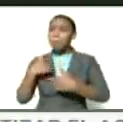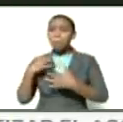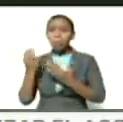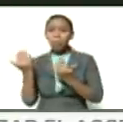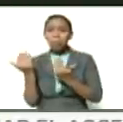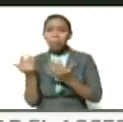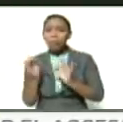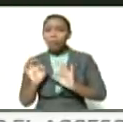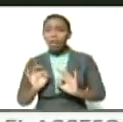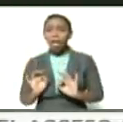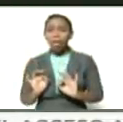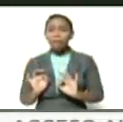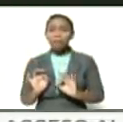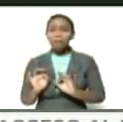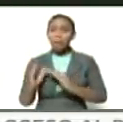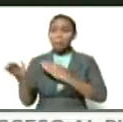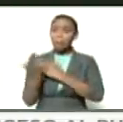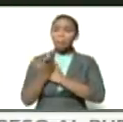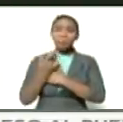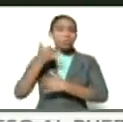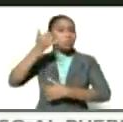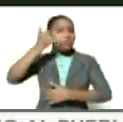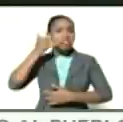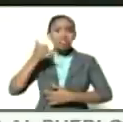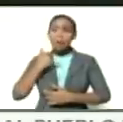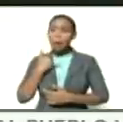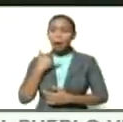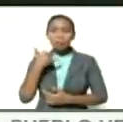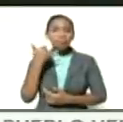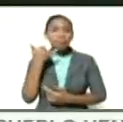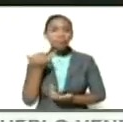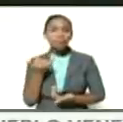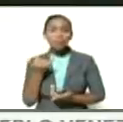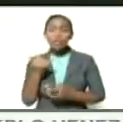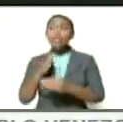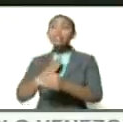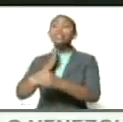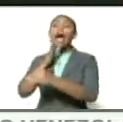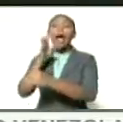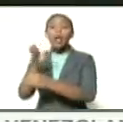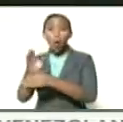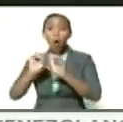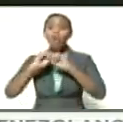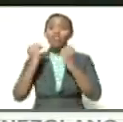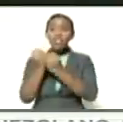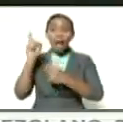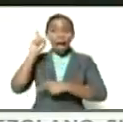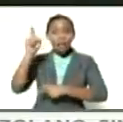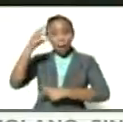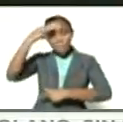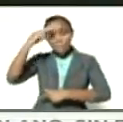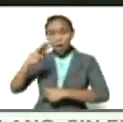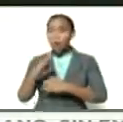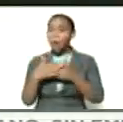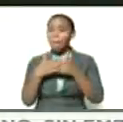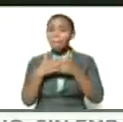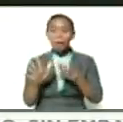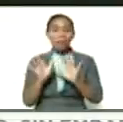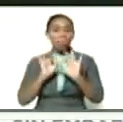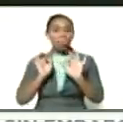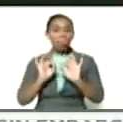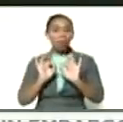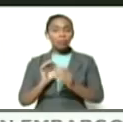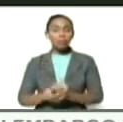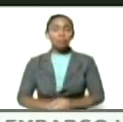ni a una llamada de teléfono. Se ha ido a sus oficinas en México y no abren las puertas.